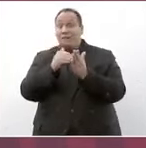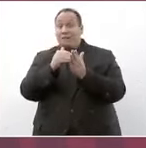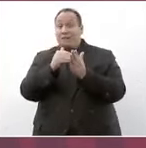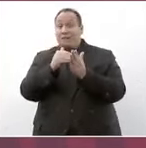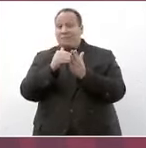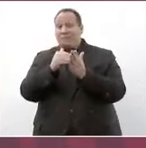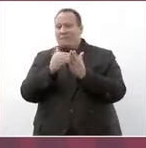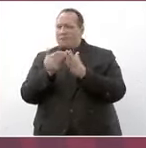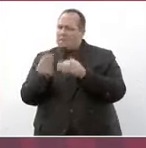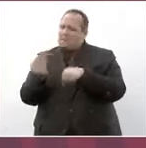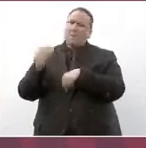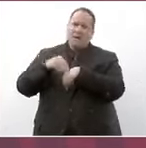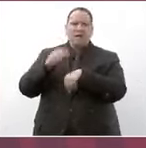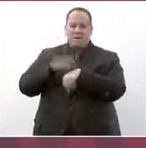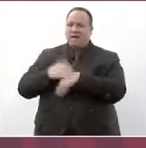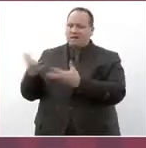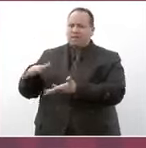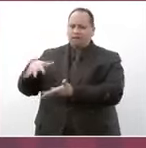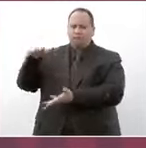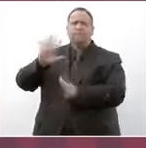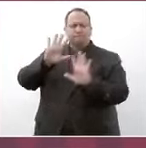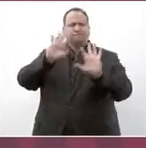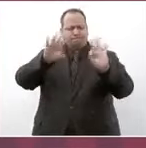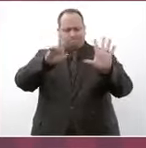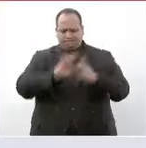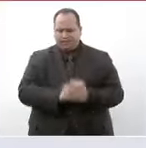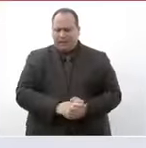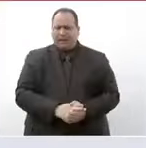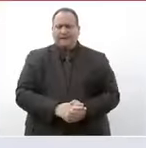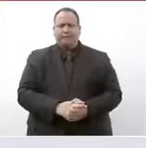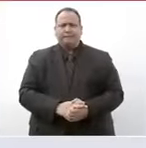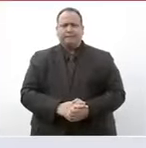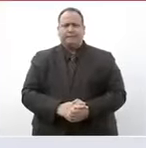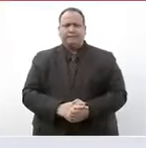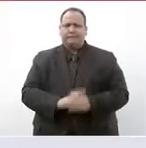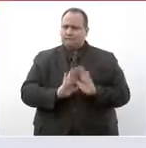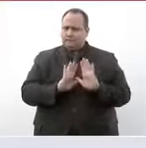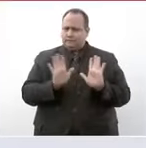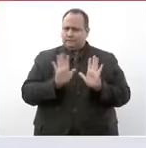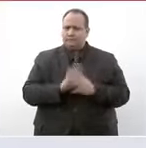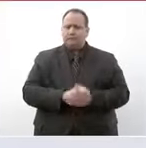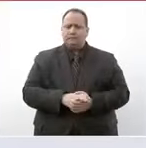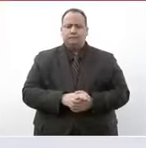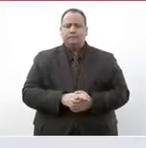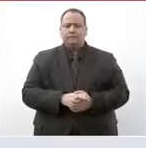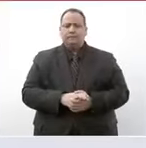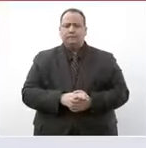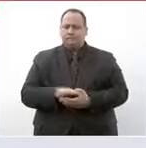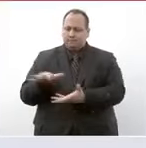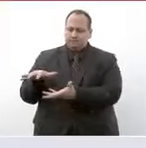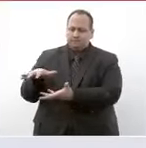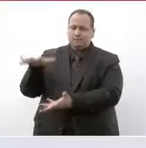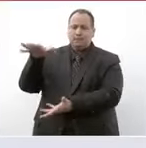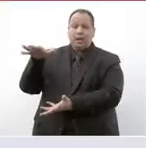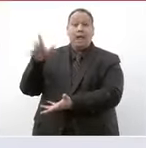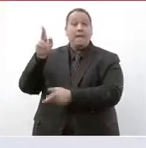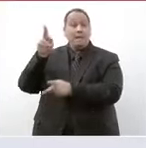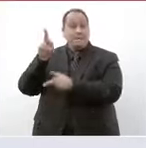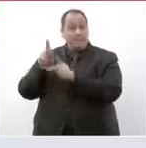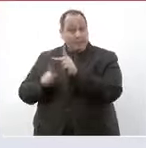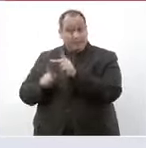más bueno ahora sí ya vamos a usar parte